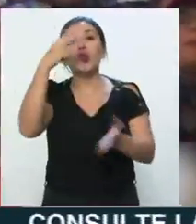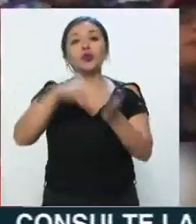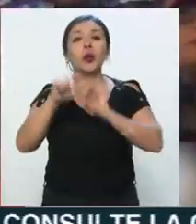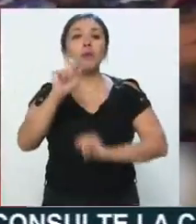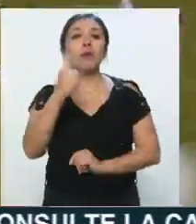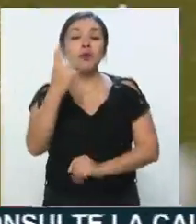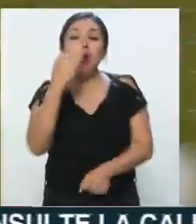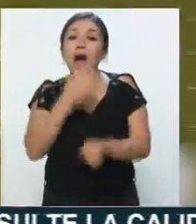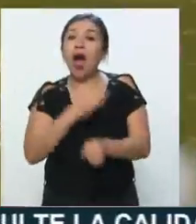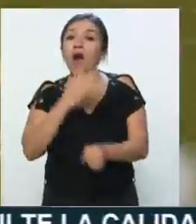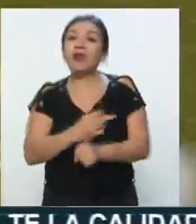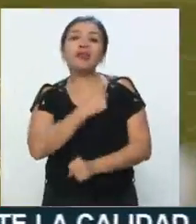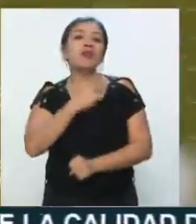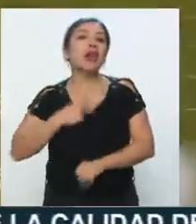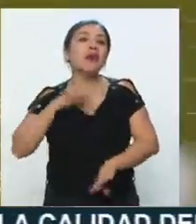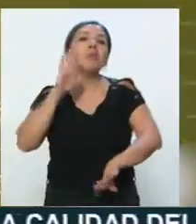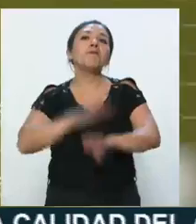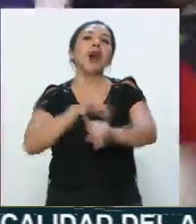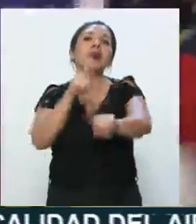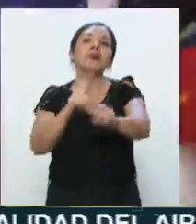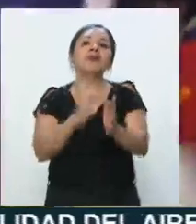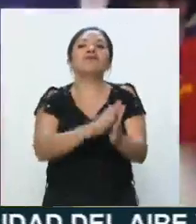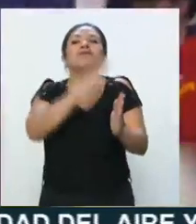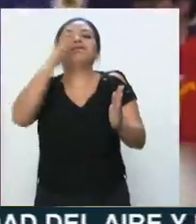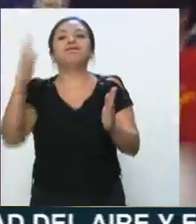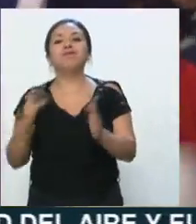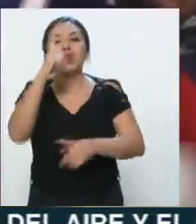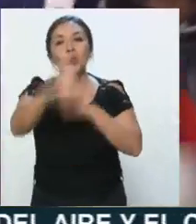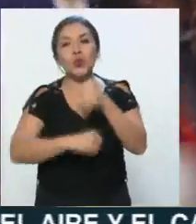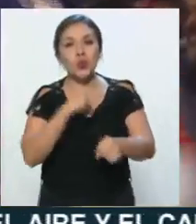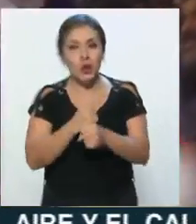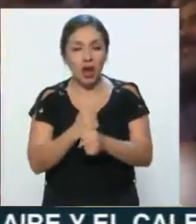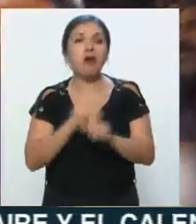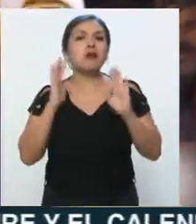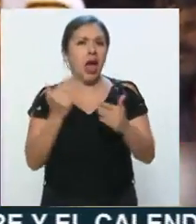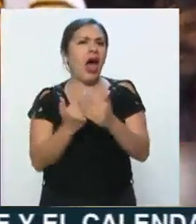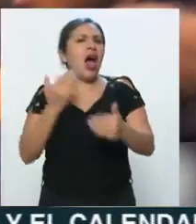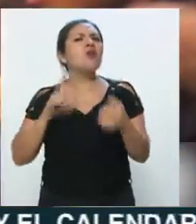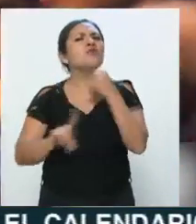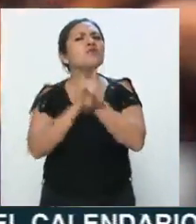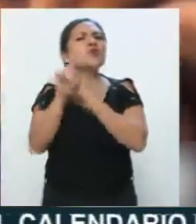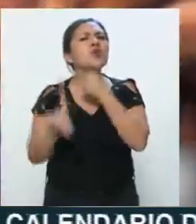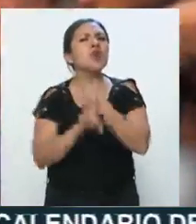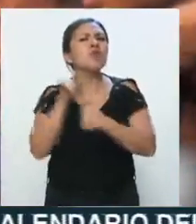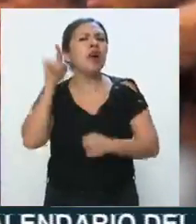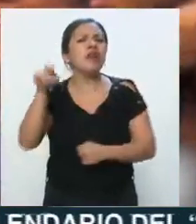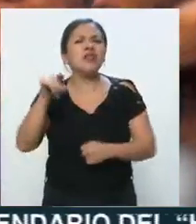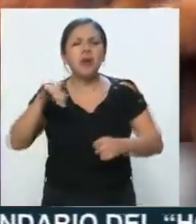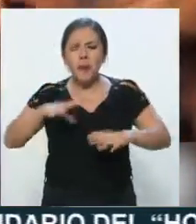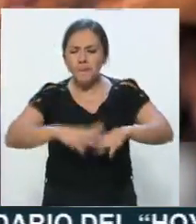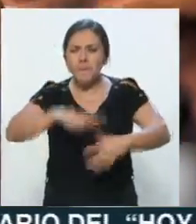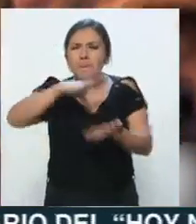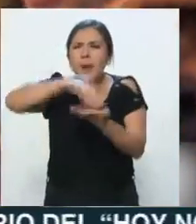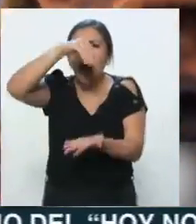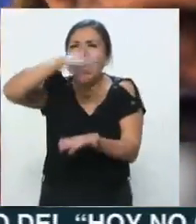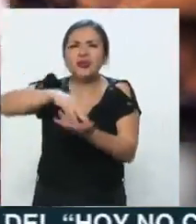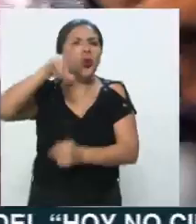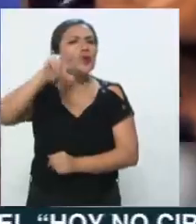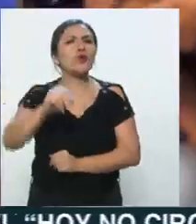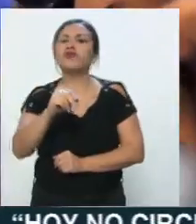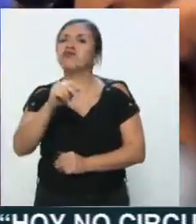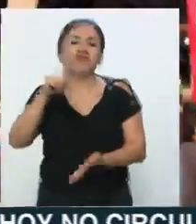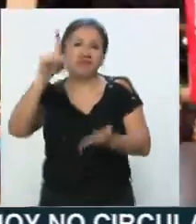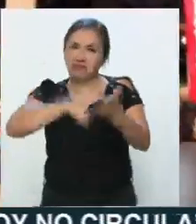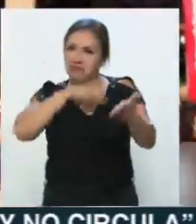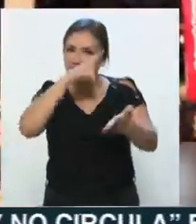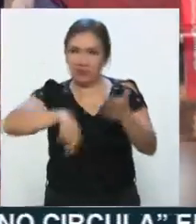esto se tendrá que alargar un año más, ya se había dado por un problema del césped, que no se realizó un partido